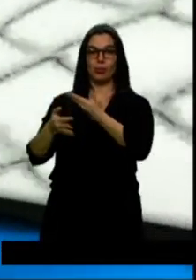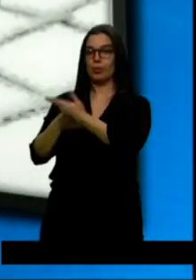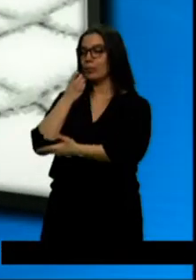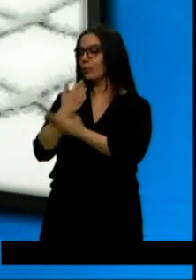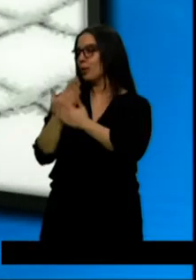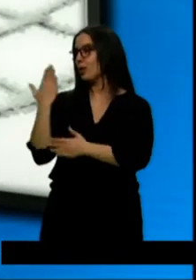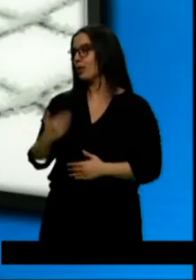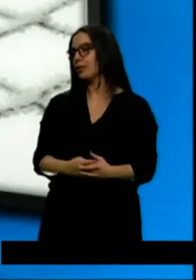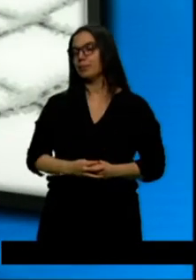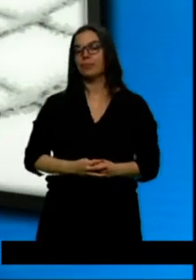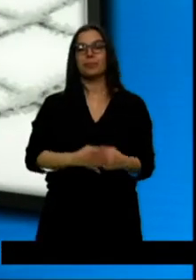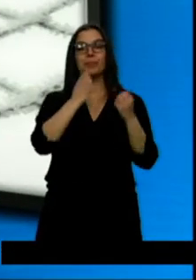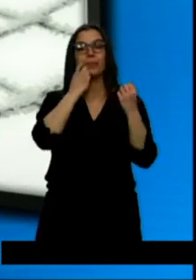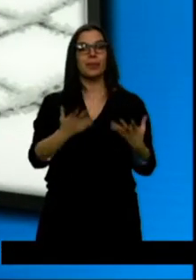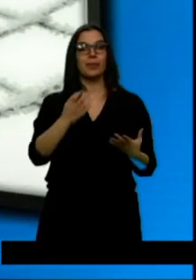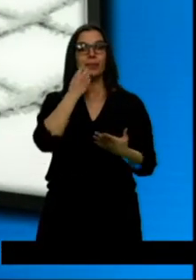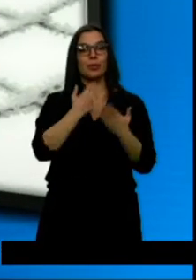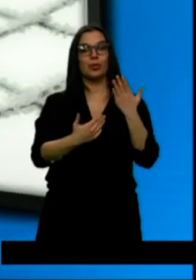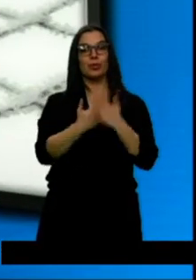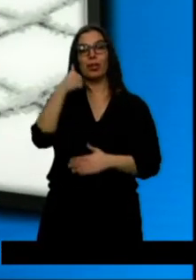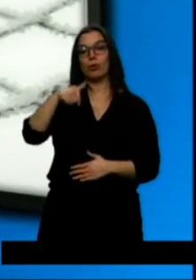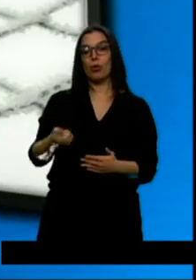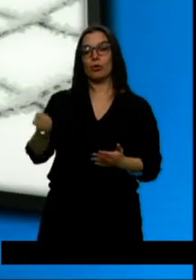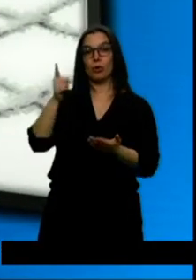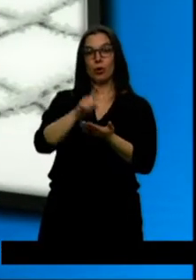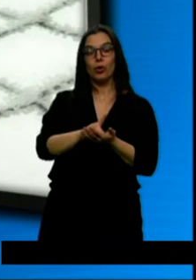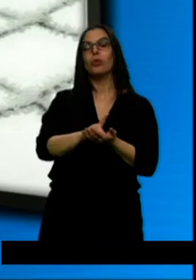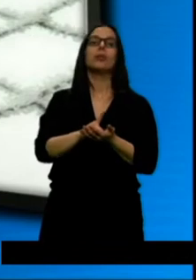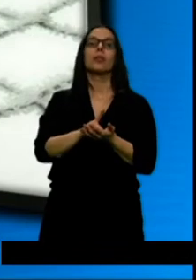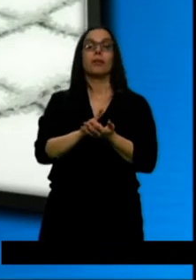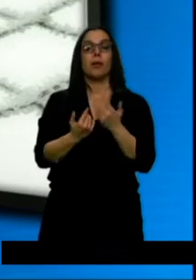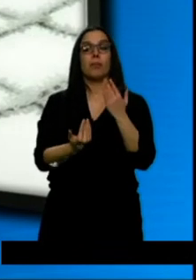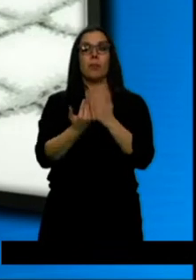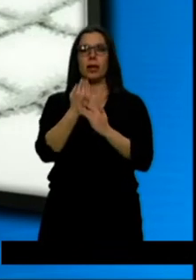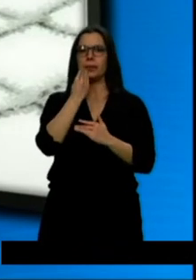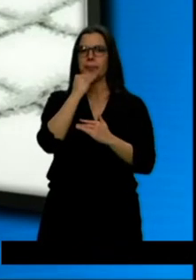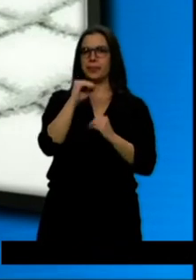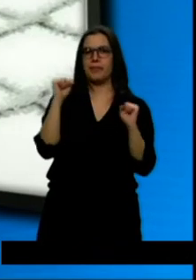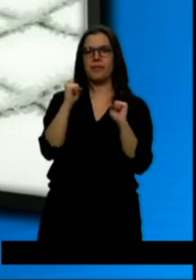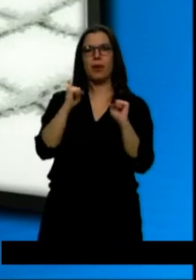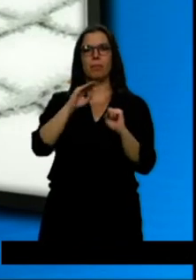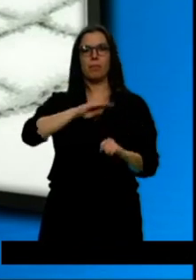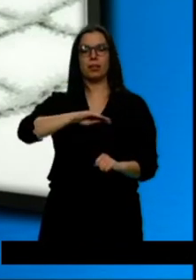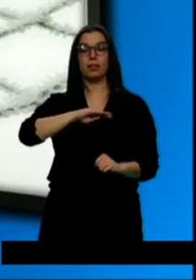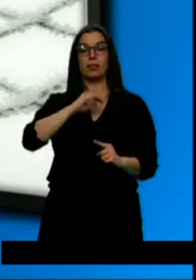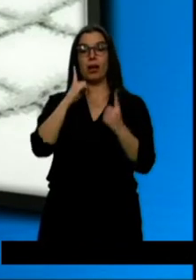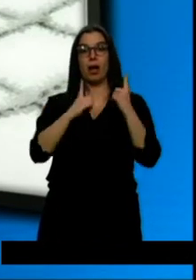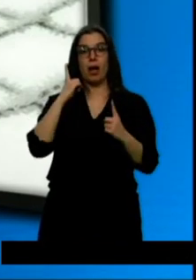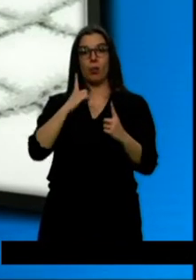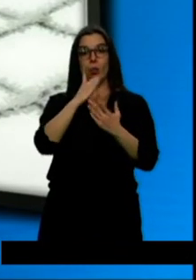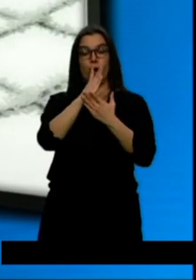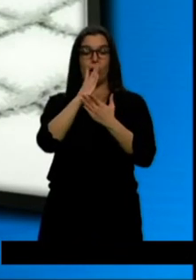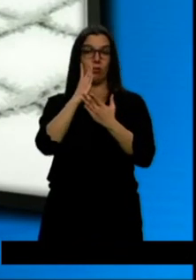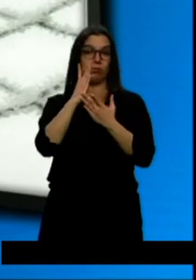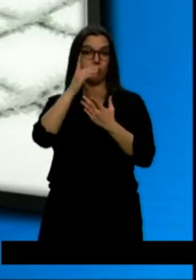¿Qué tal? Buenos días. Hoy nos hemos vuelto a levantar con un ambiente bastante gélido. De hecho, en muchas localidades de nuestra comunidad los